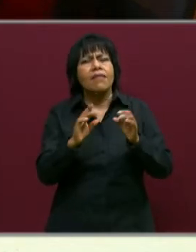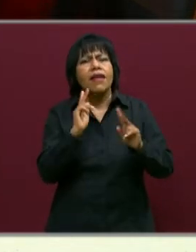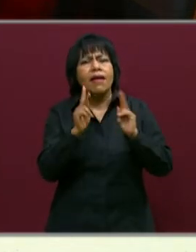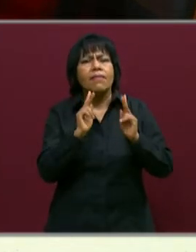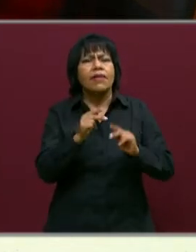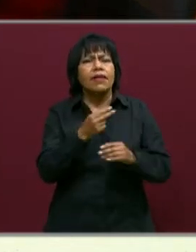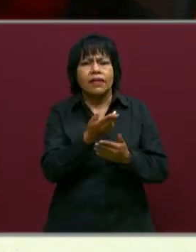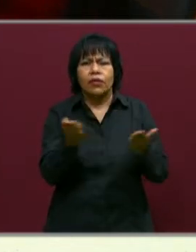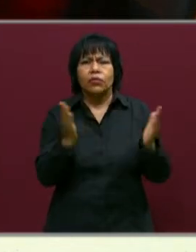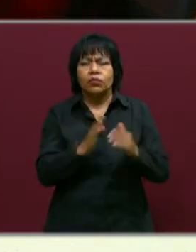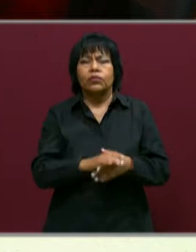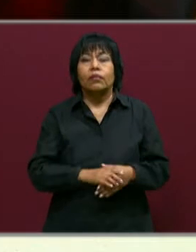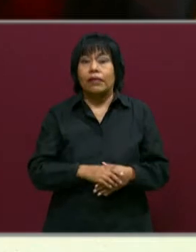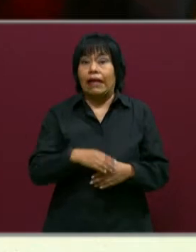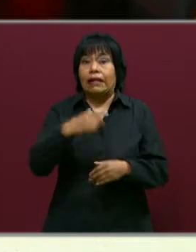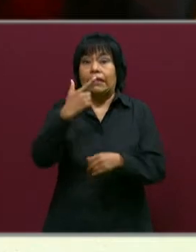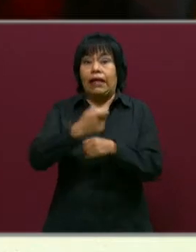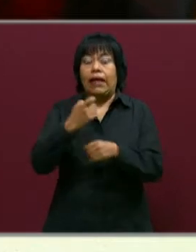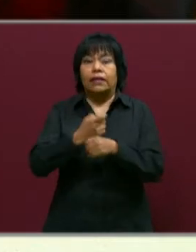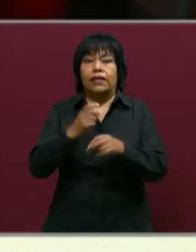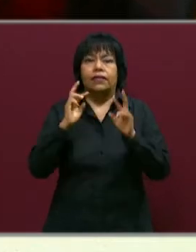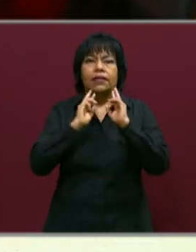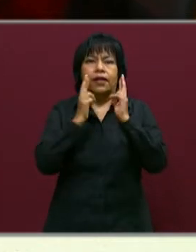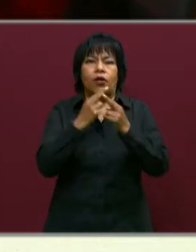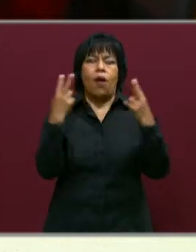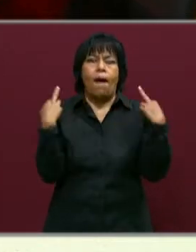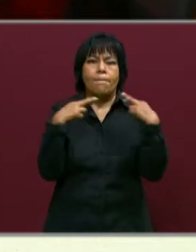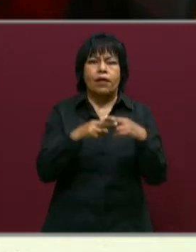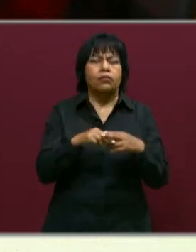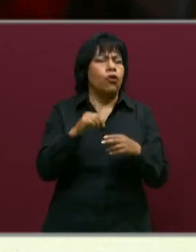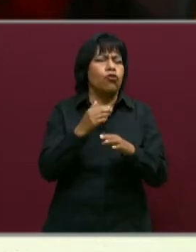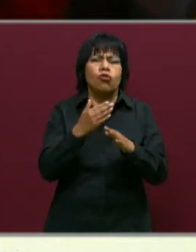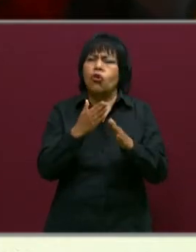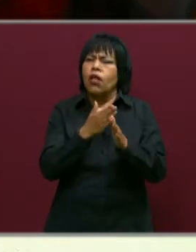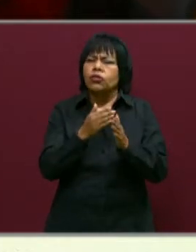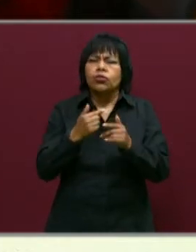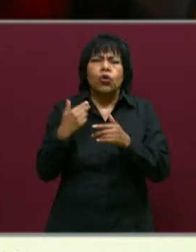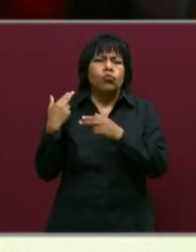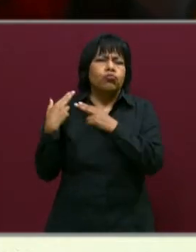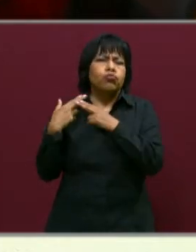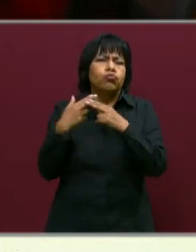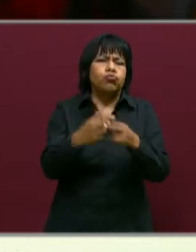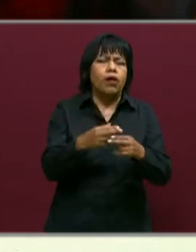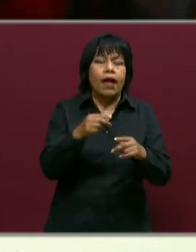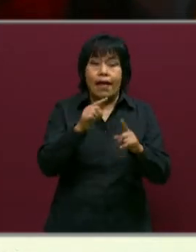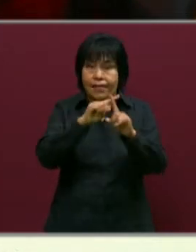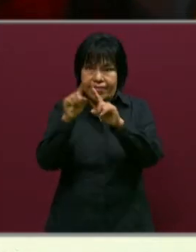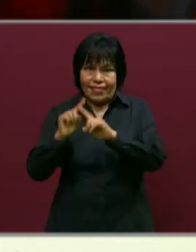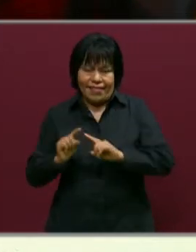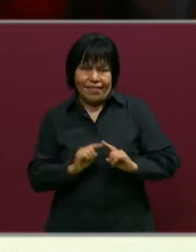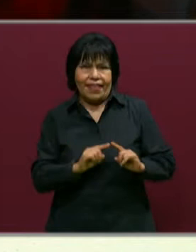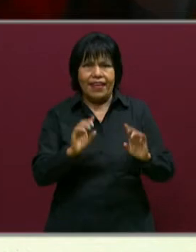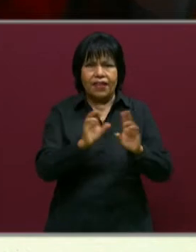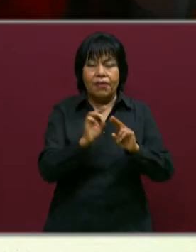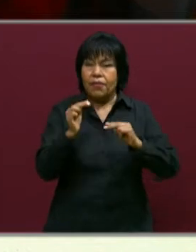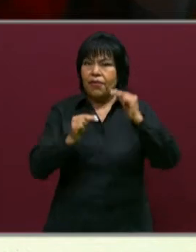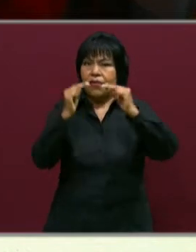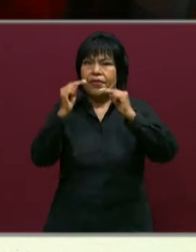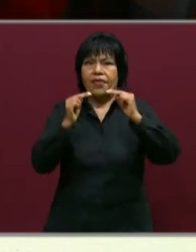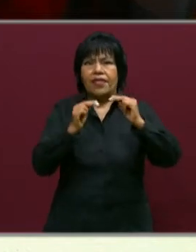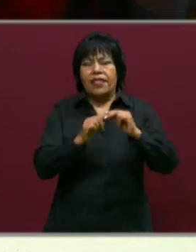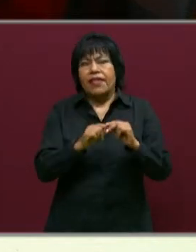verdad, la séptima sesión de Consejo Técnico y todas las que ha habido, se perfila de diferente manera en función del nivel